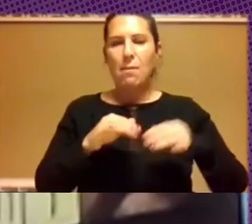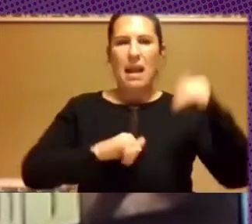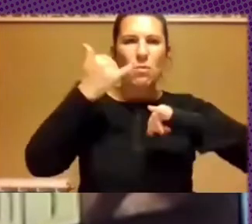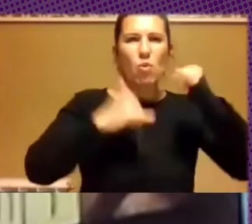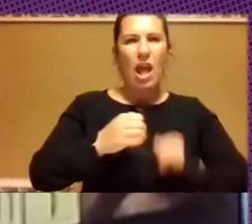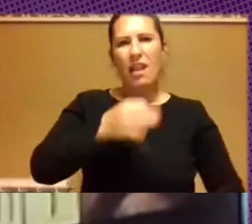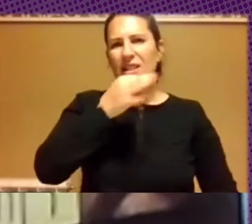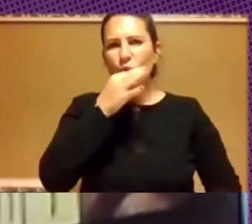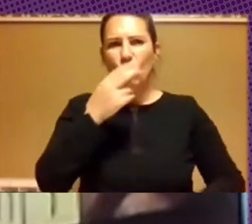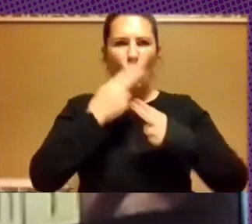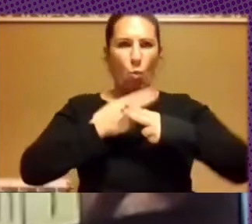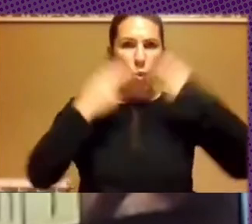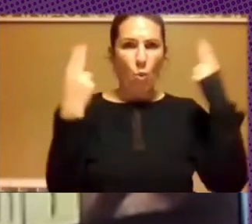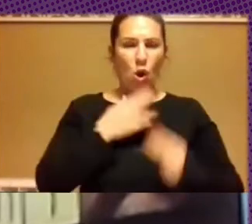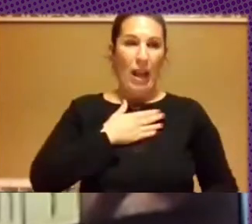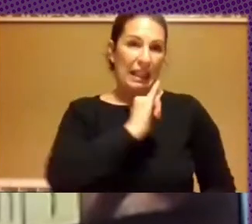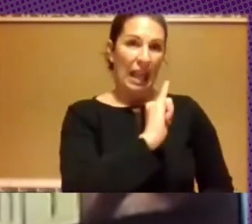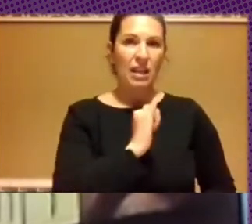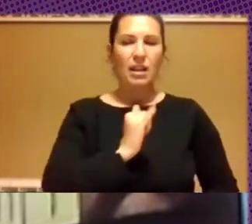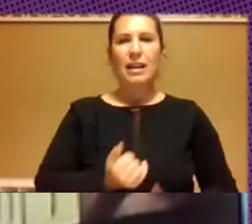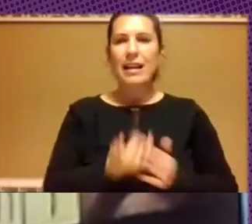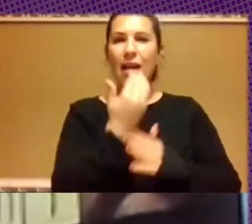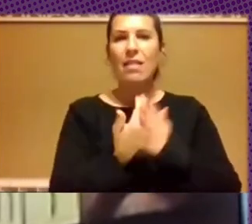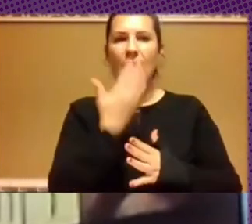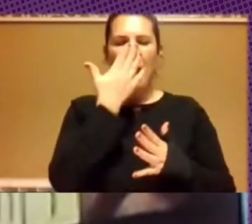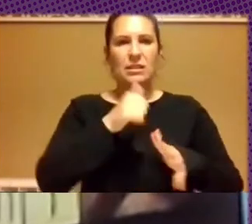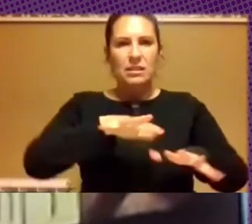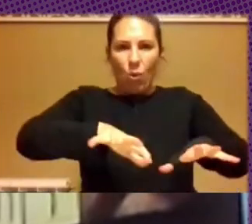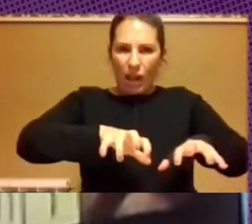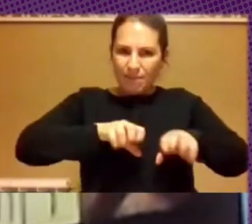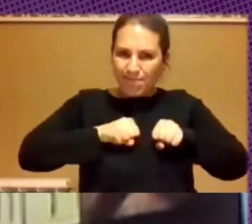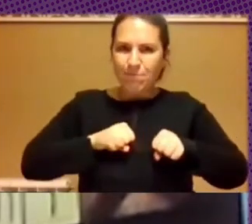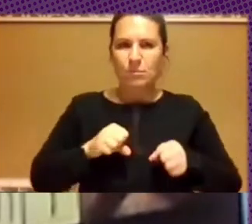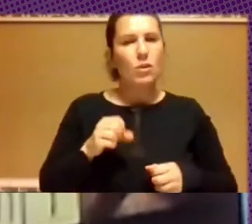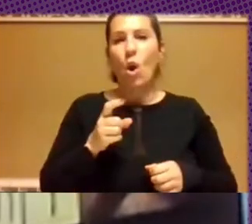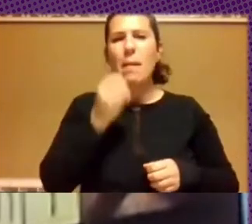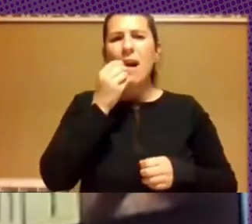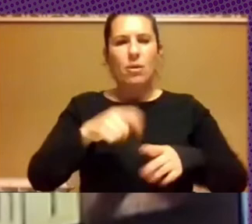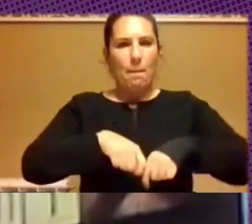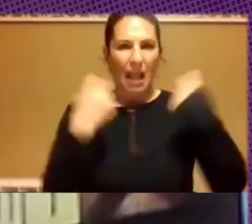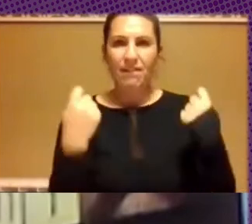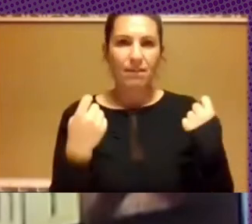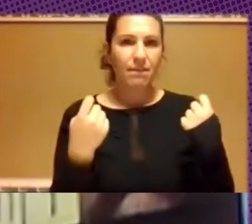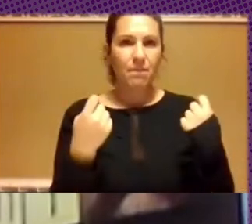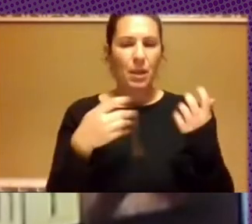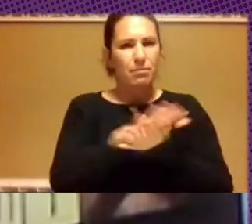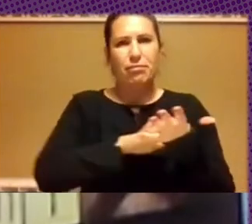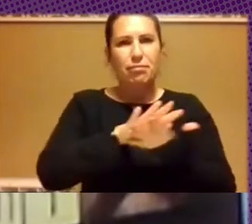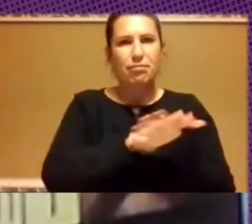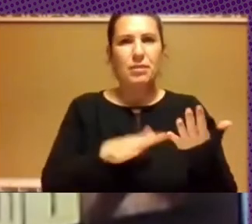público que tienen y que cada vez lo tienen más concentrado, sino desguasándolas como corresponde a ser con grandes grupos